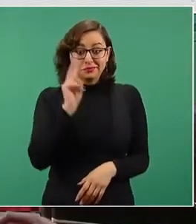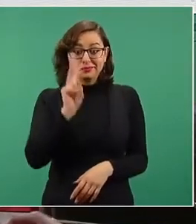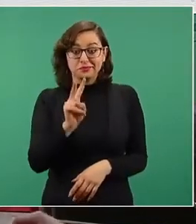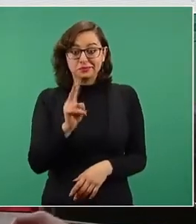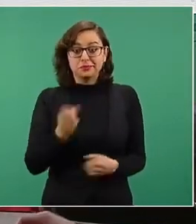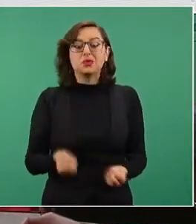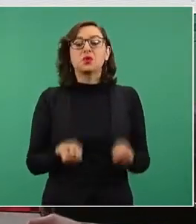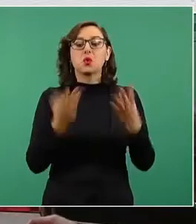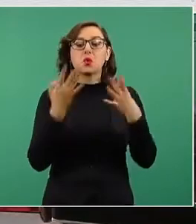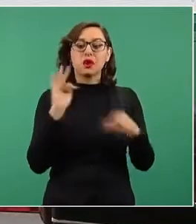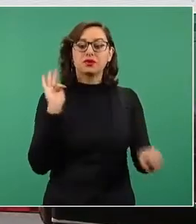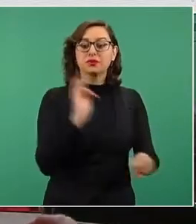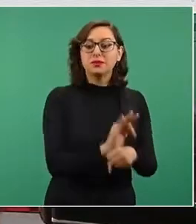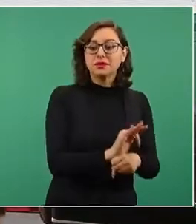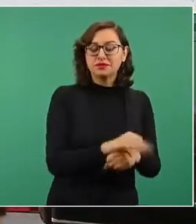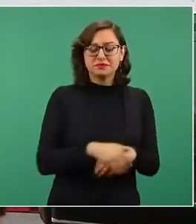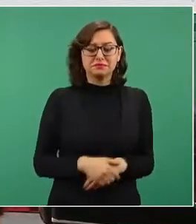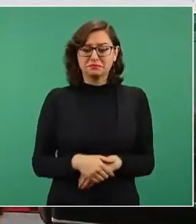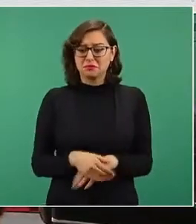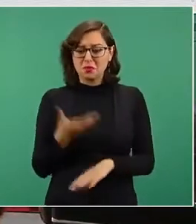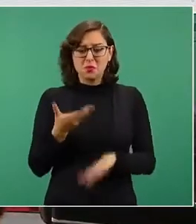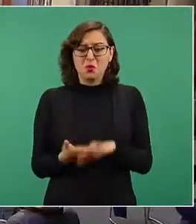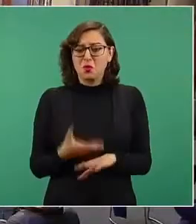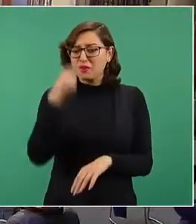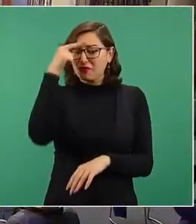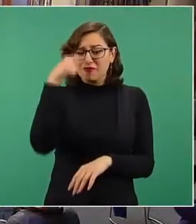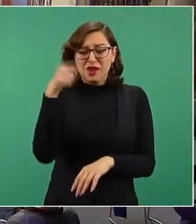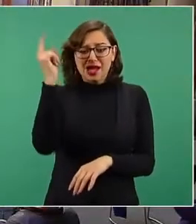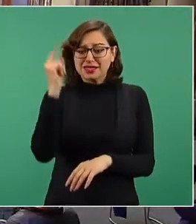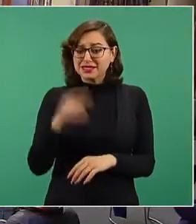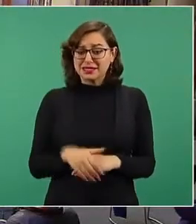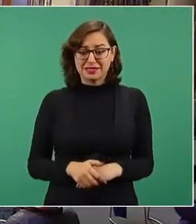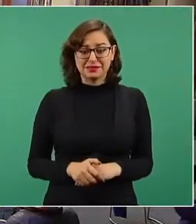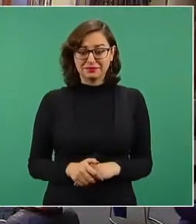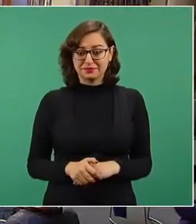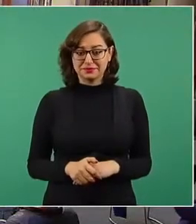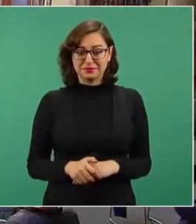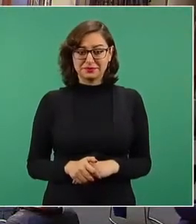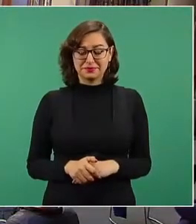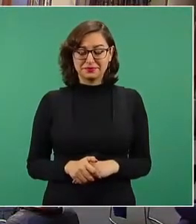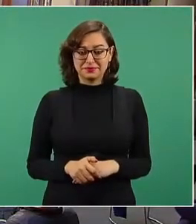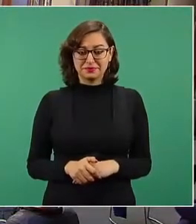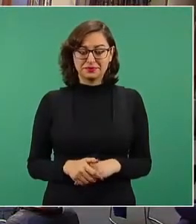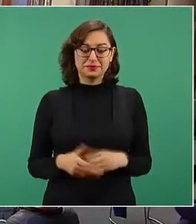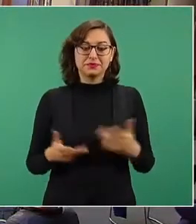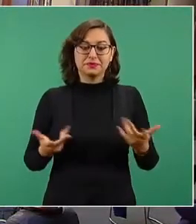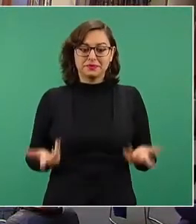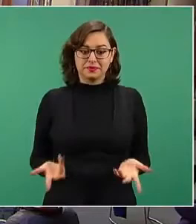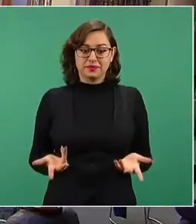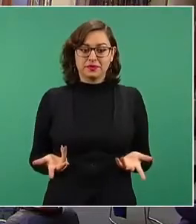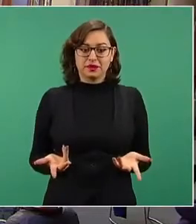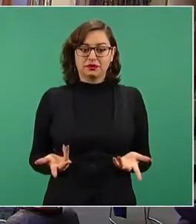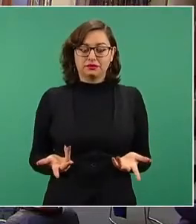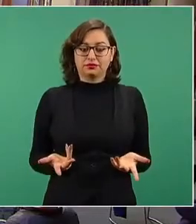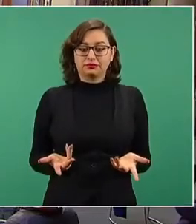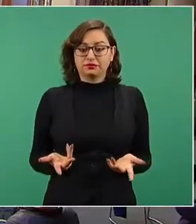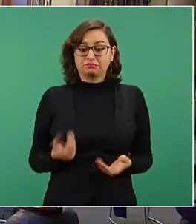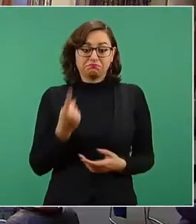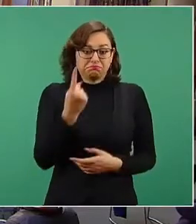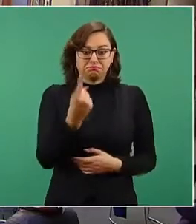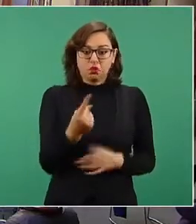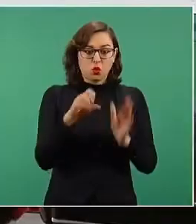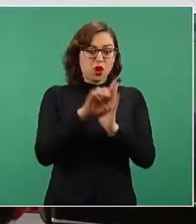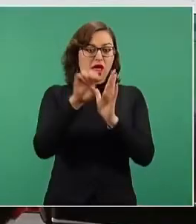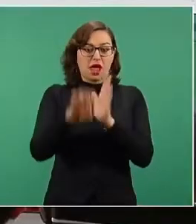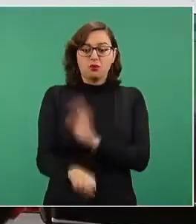del subsidio. Es muy sencillo. Ahora, esto imagínense para 510 kilowatt hora, eso es un ejemplo,